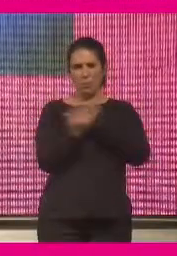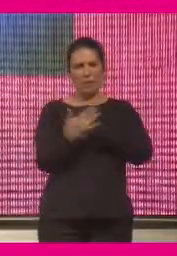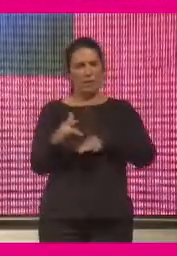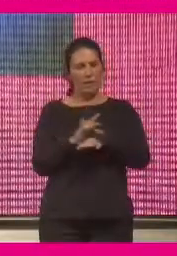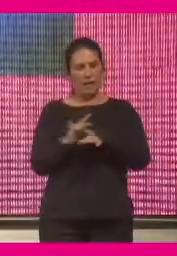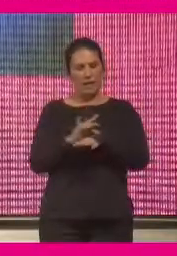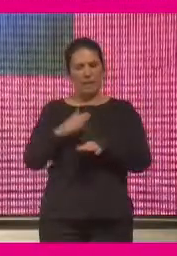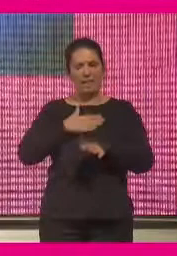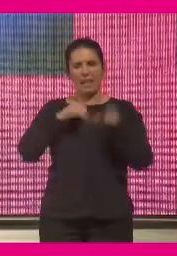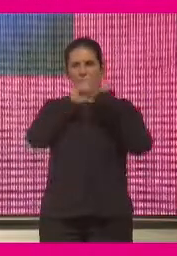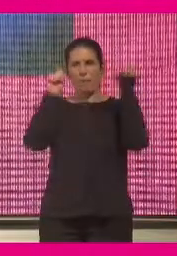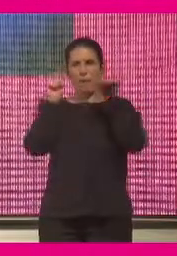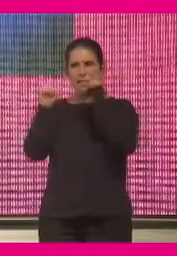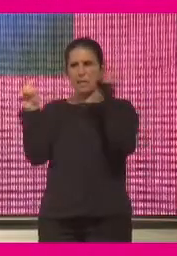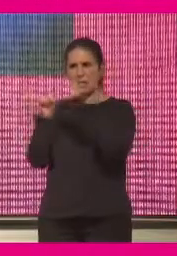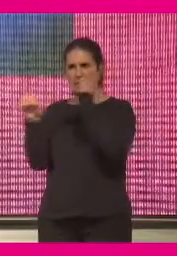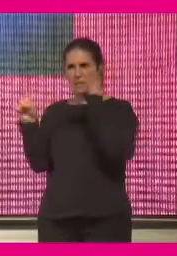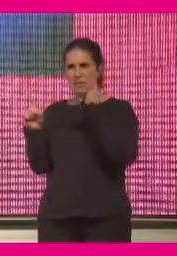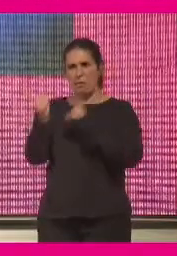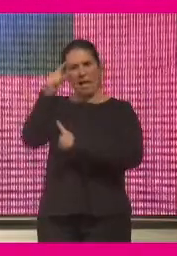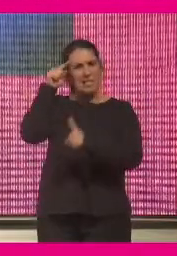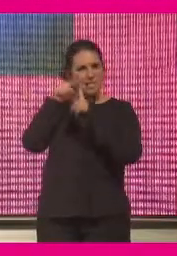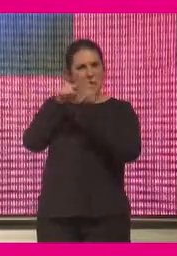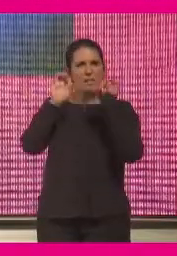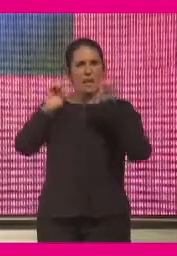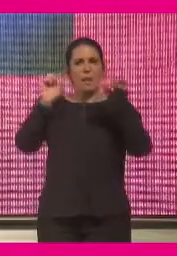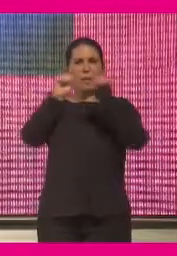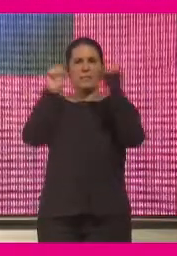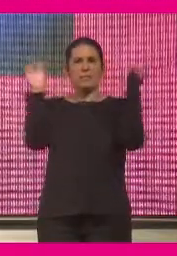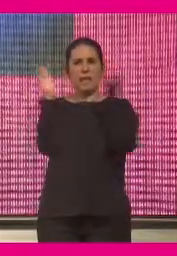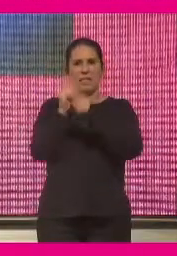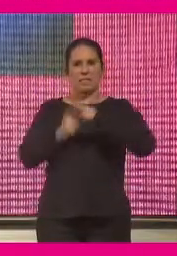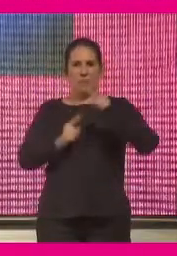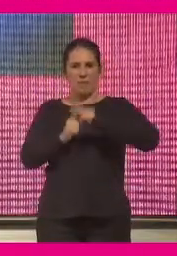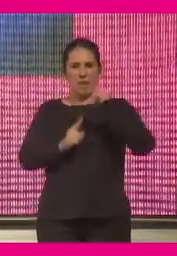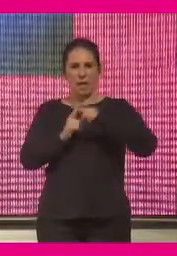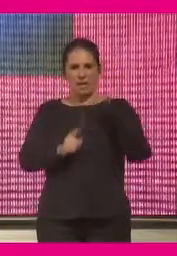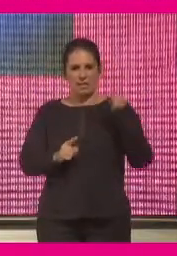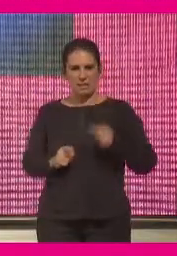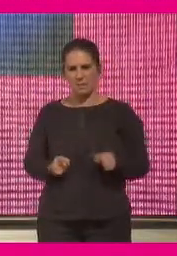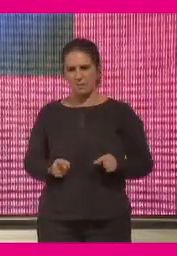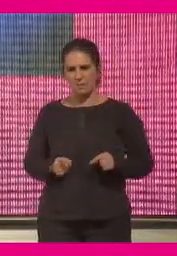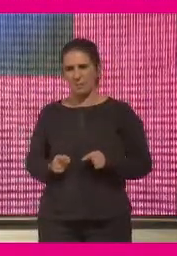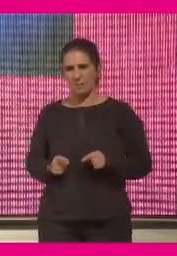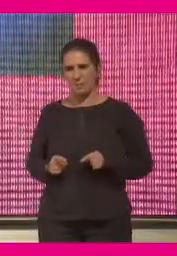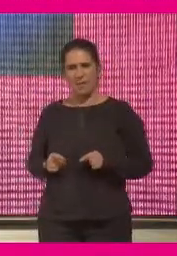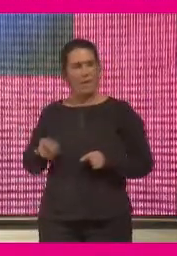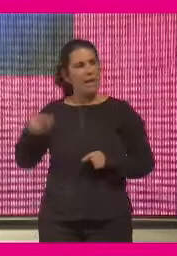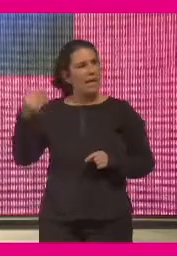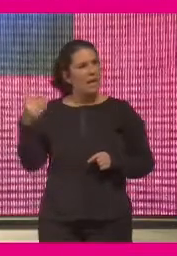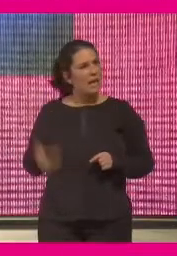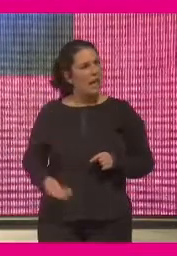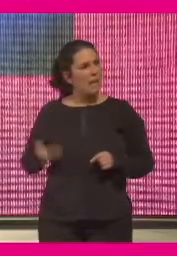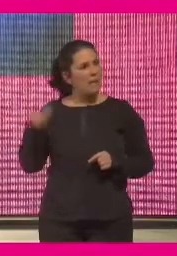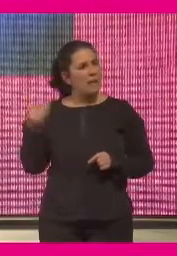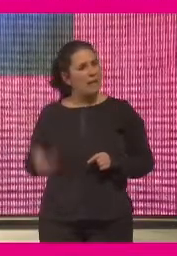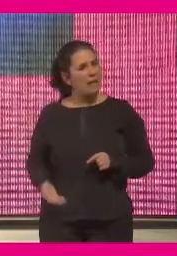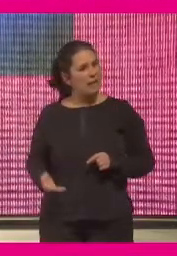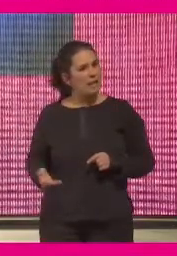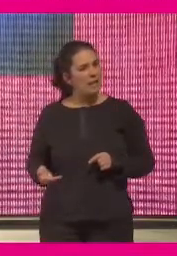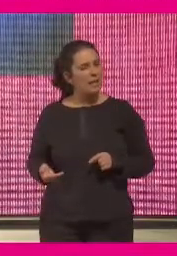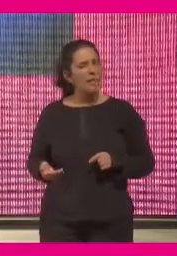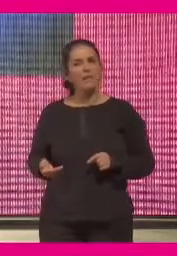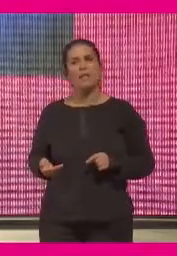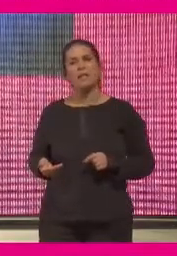digital de nuestras empresas, con especial foco en las pequeñas y medianas empresas que nos queremos que se quede atrás. Pero la clave de la modernización de nuestro país también